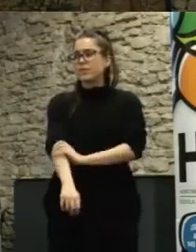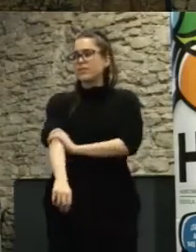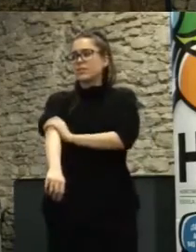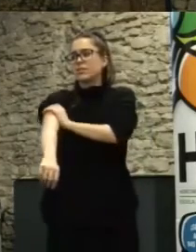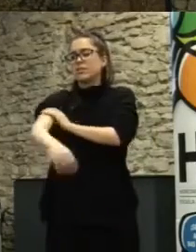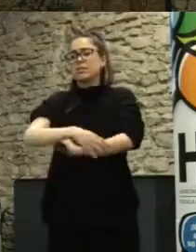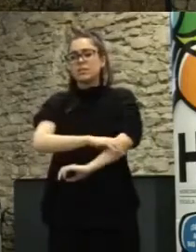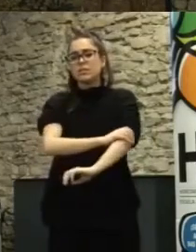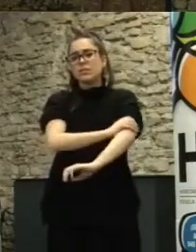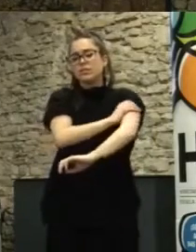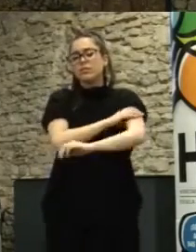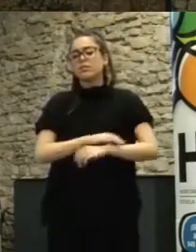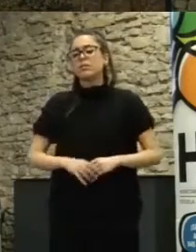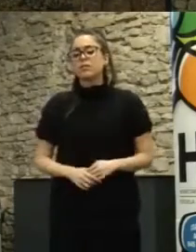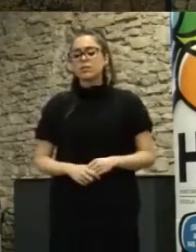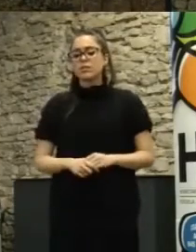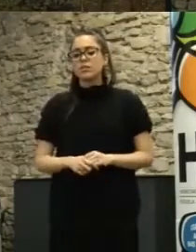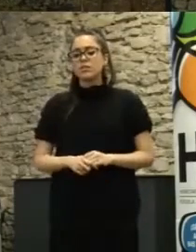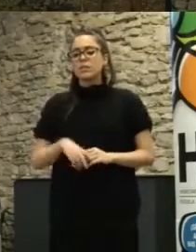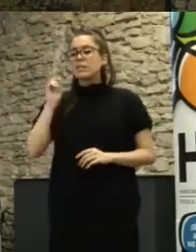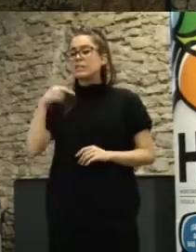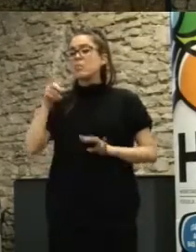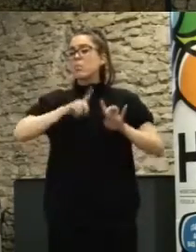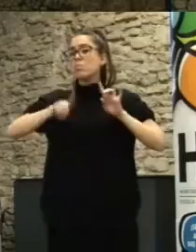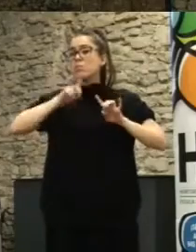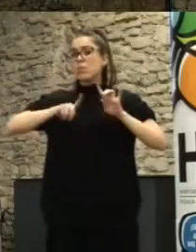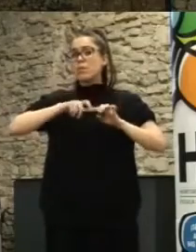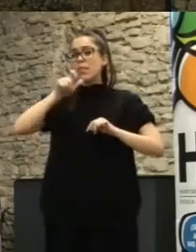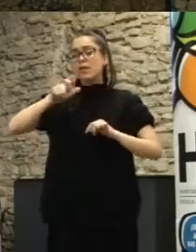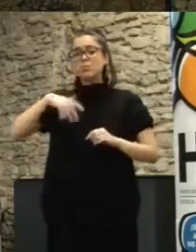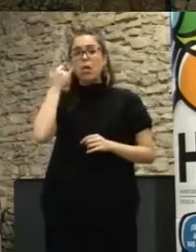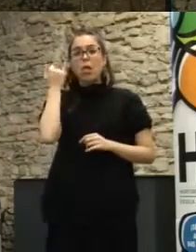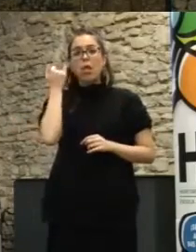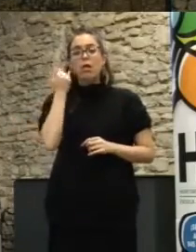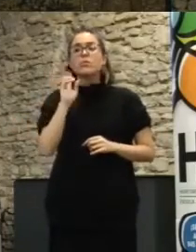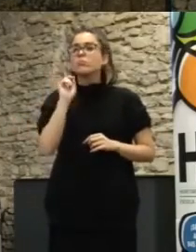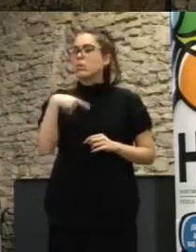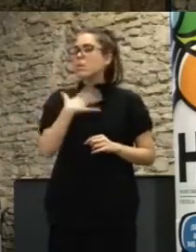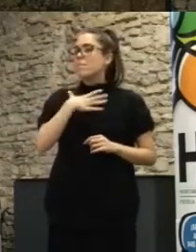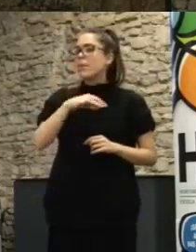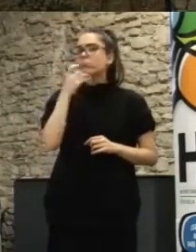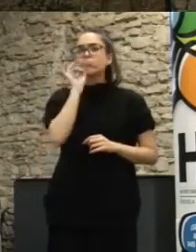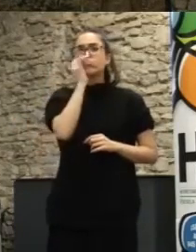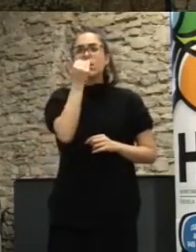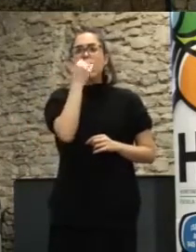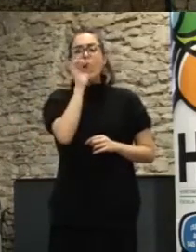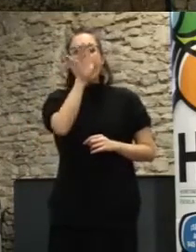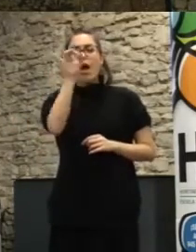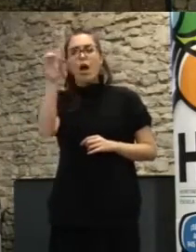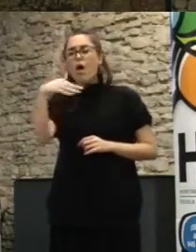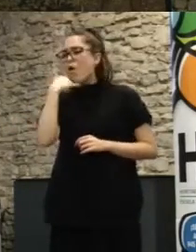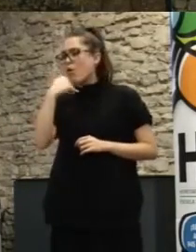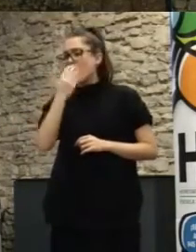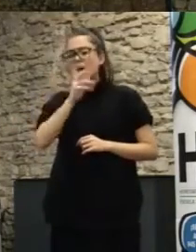y además bueno pues podríamos si es un problema de que la gente no se entera pues podemos meter también a un comunicador en fin y seguro eso